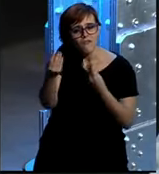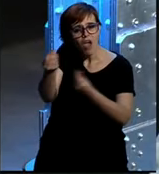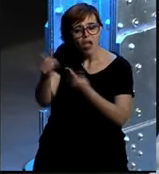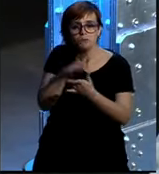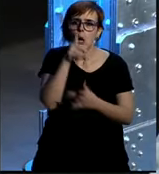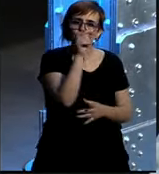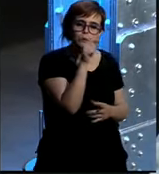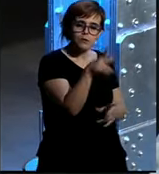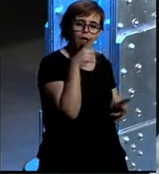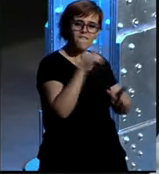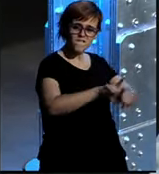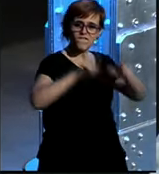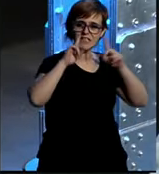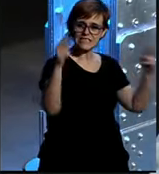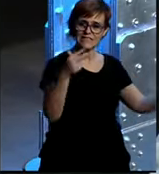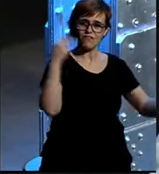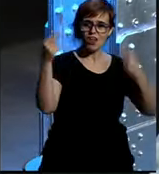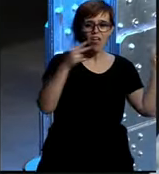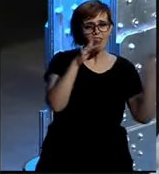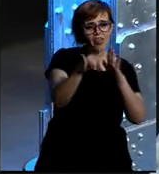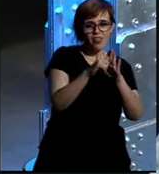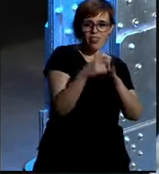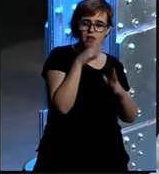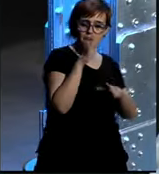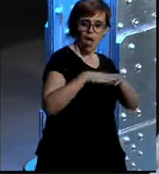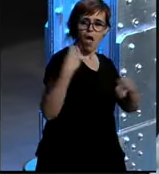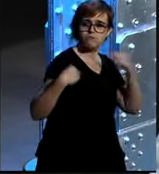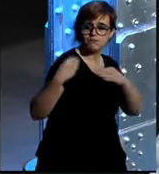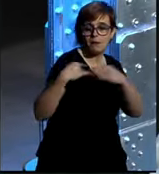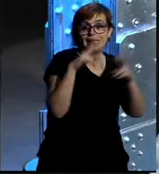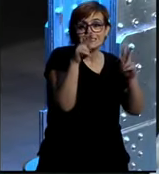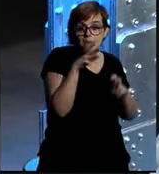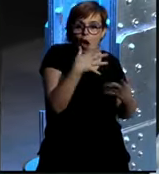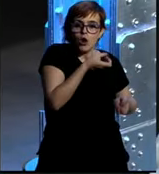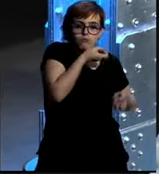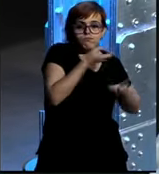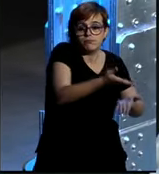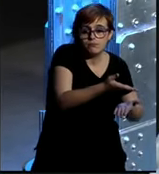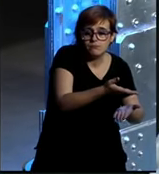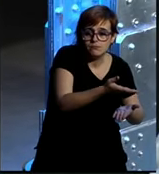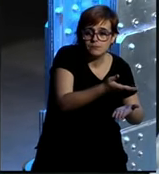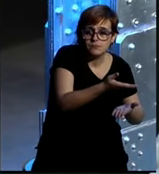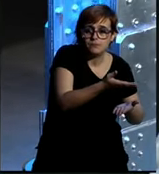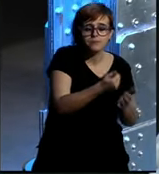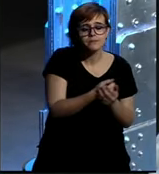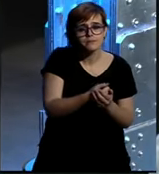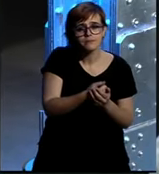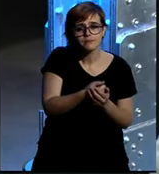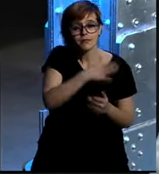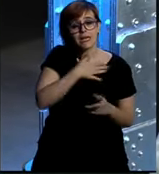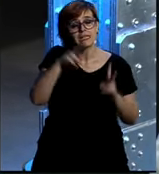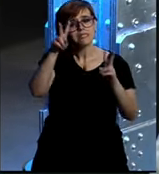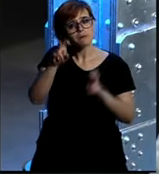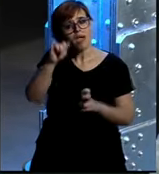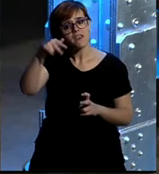mucha más visibilidad mucha más cercanía para los temas que queremos contar en este momento si Estefan lo de